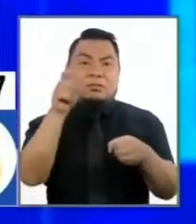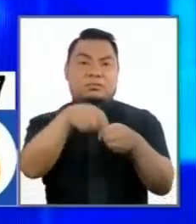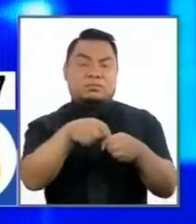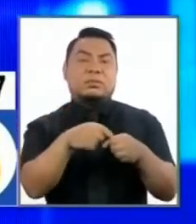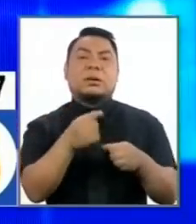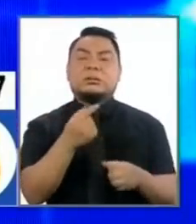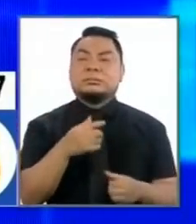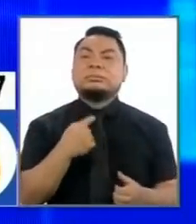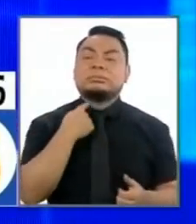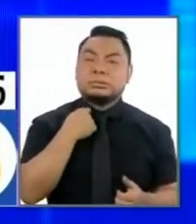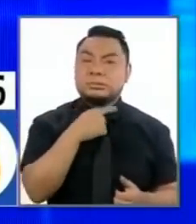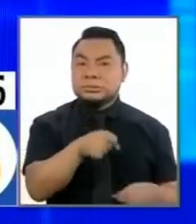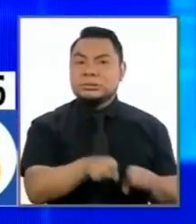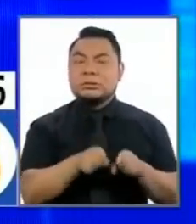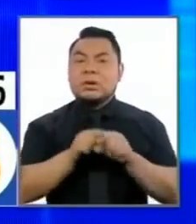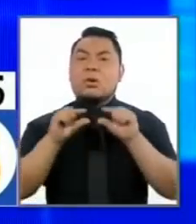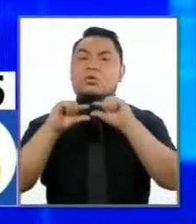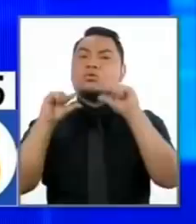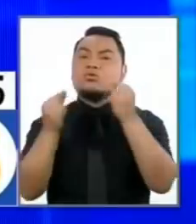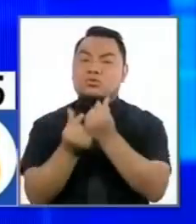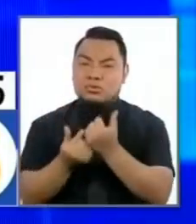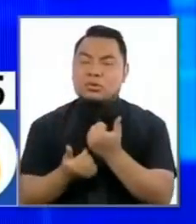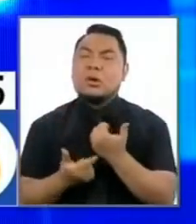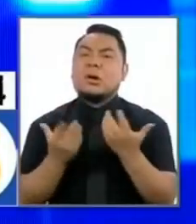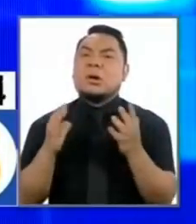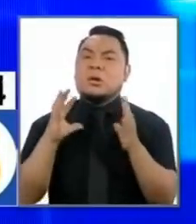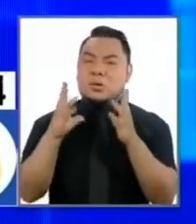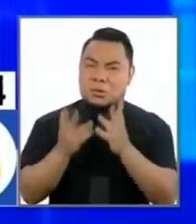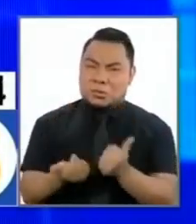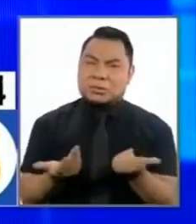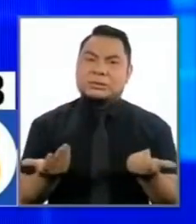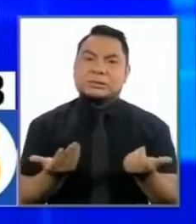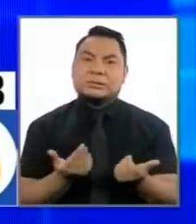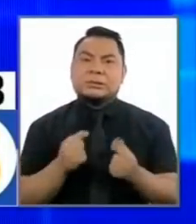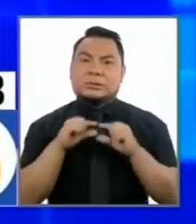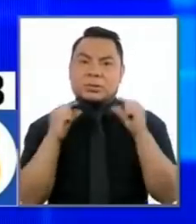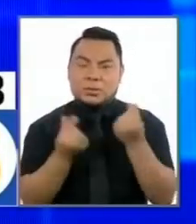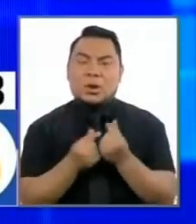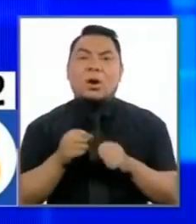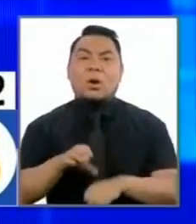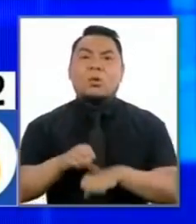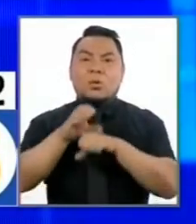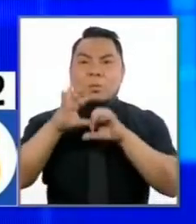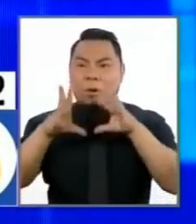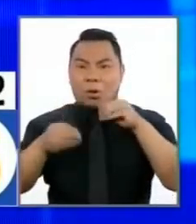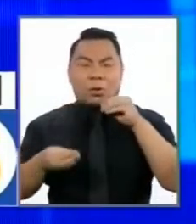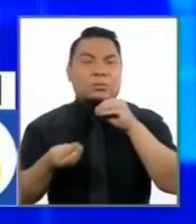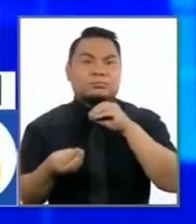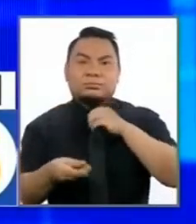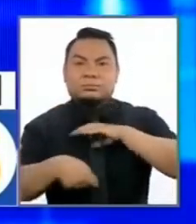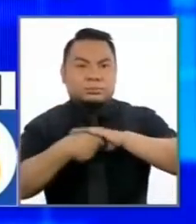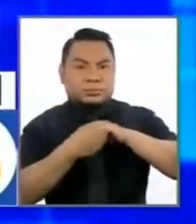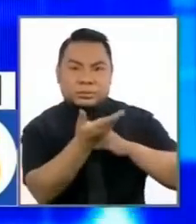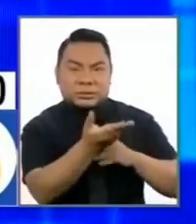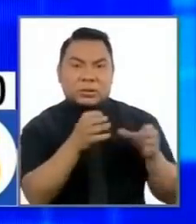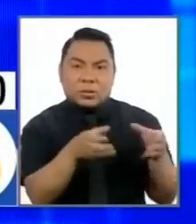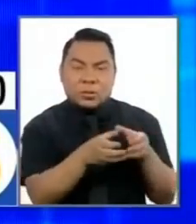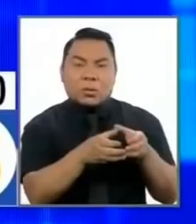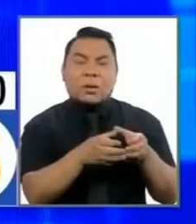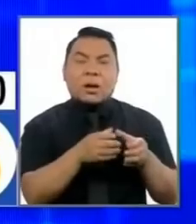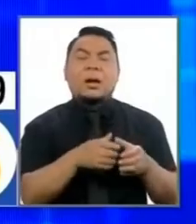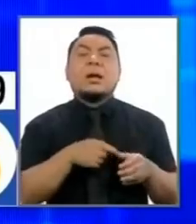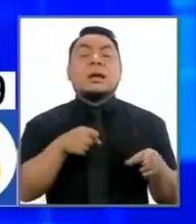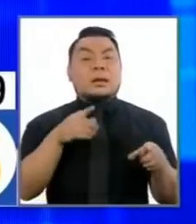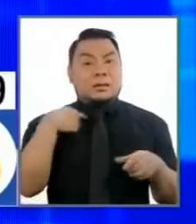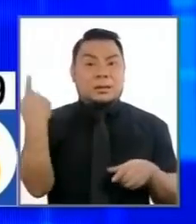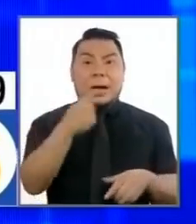también con la banda del Club de los Lagartos. Así la policía